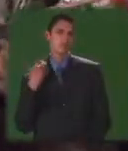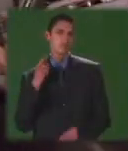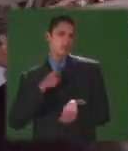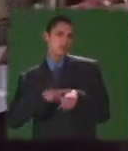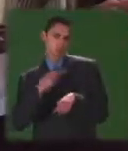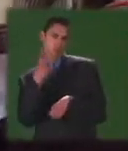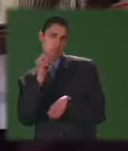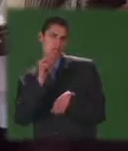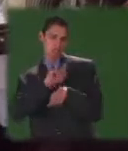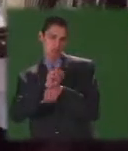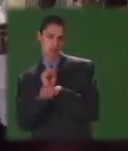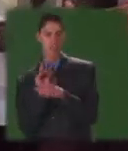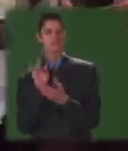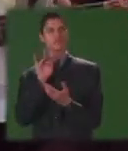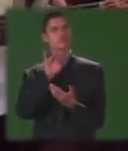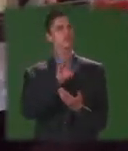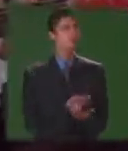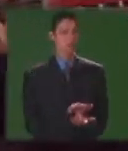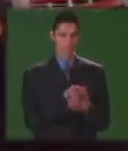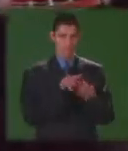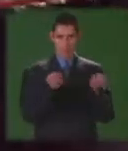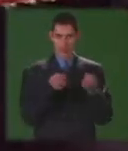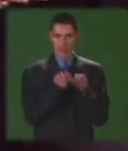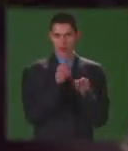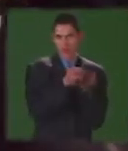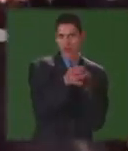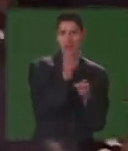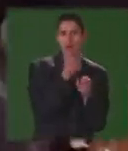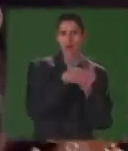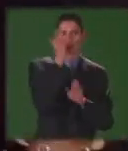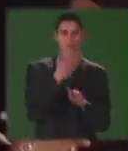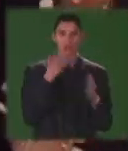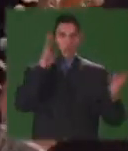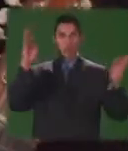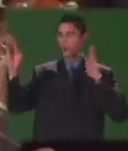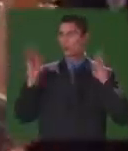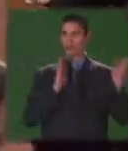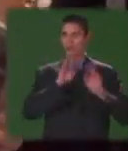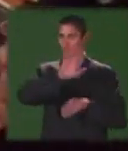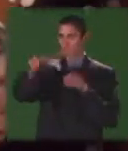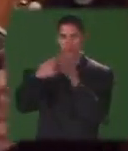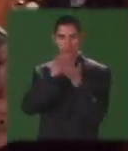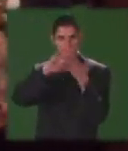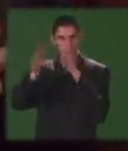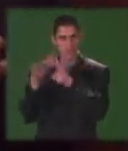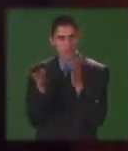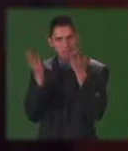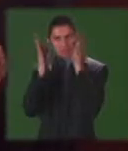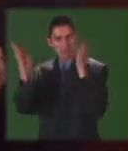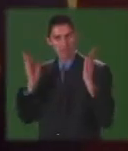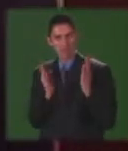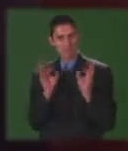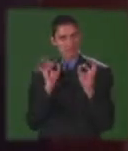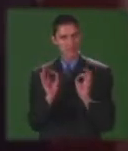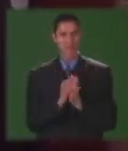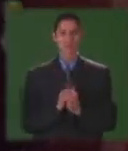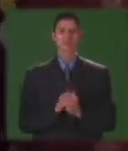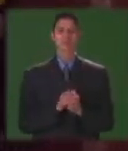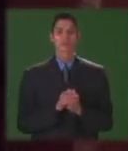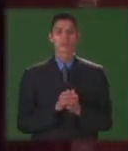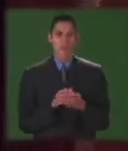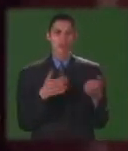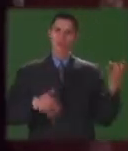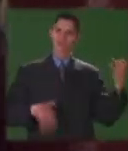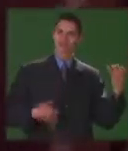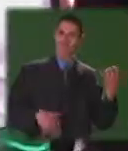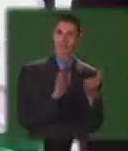Hace un poco menos de 20 minutos que hemos llegado hasta aquí. A este instante sobran las innumerables atenciones por parte de la comunidad a la que hemos